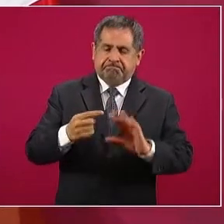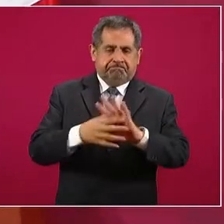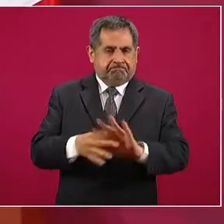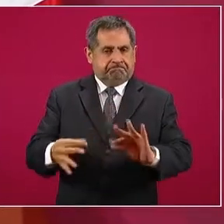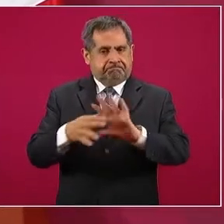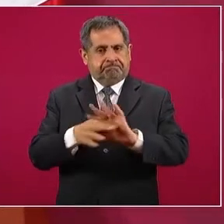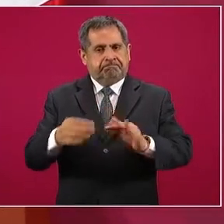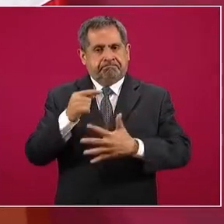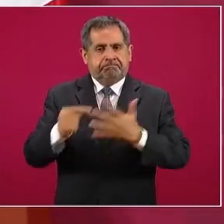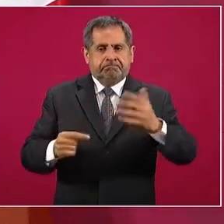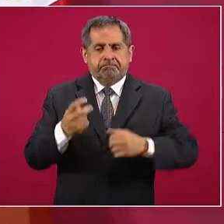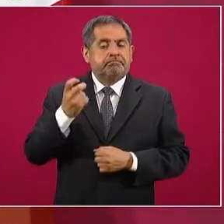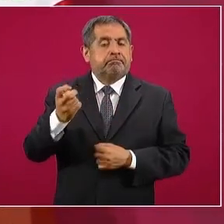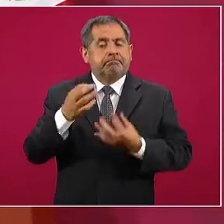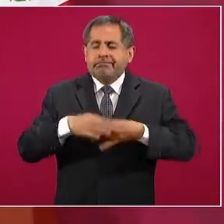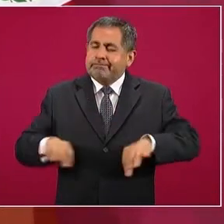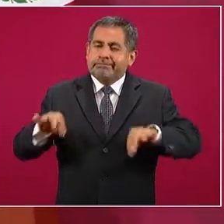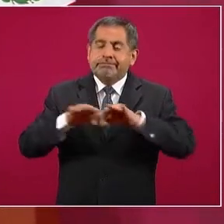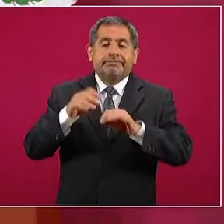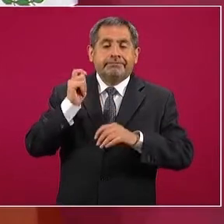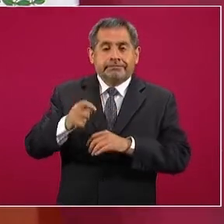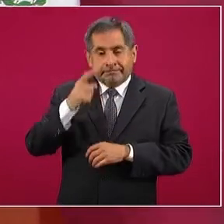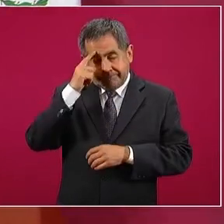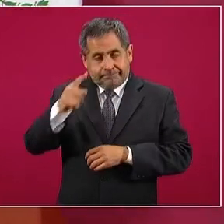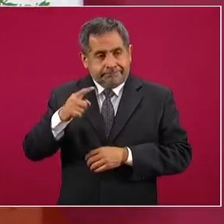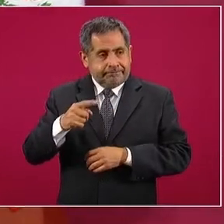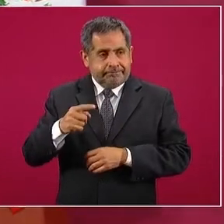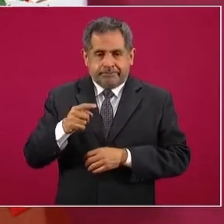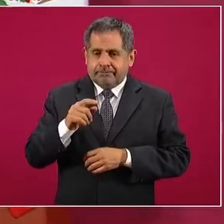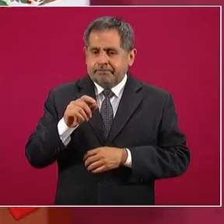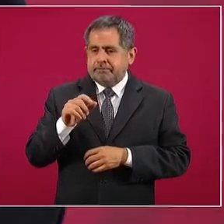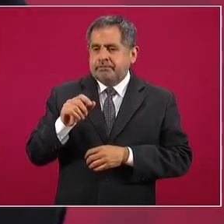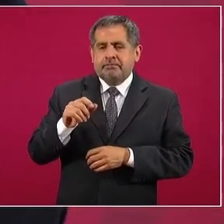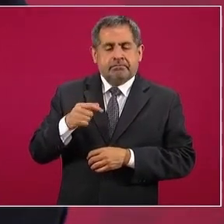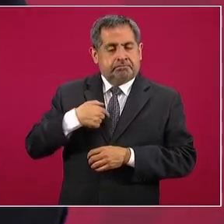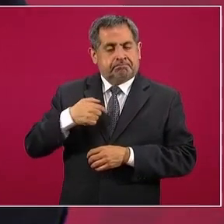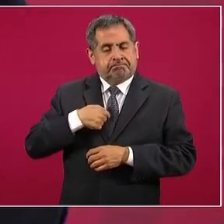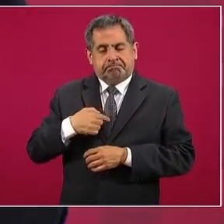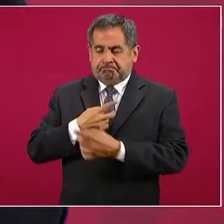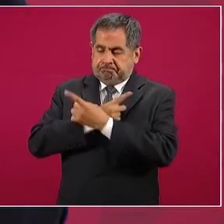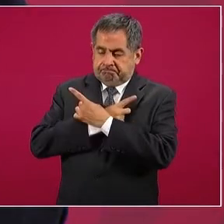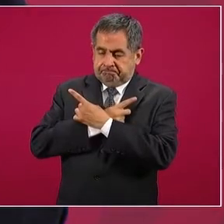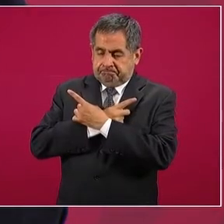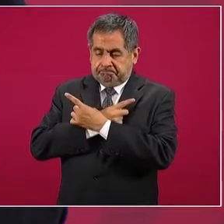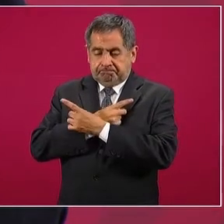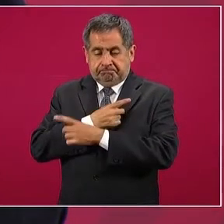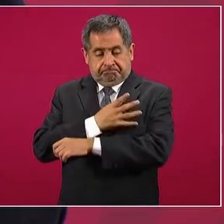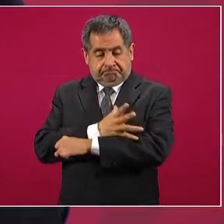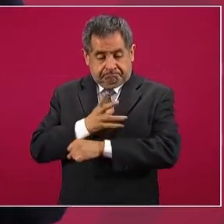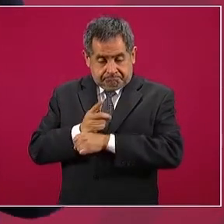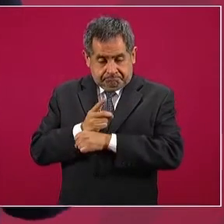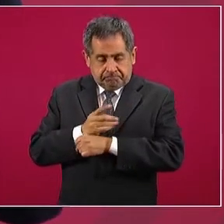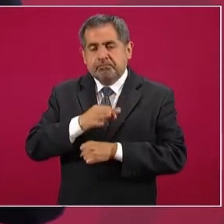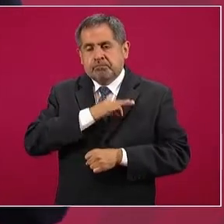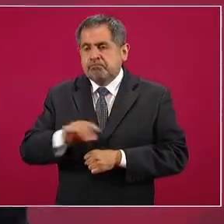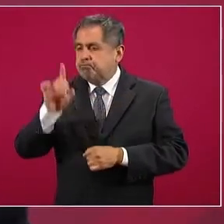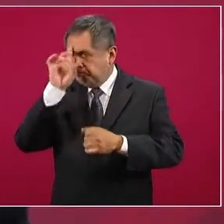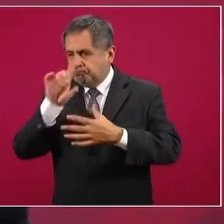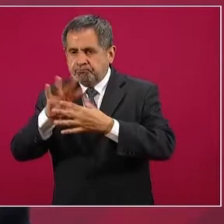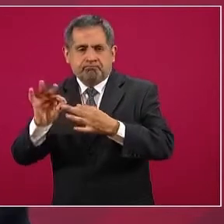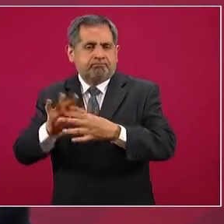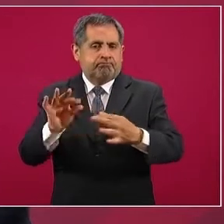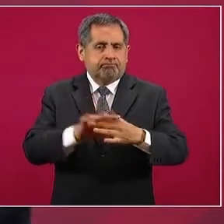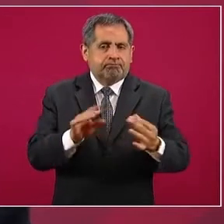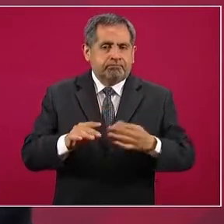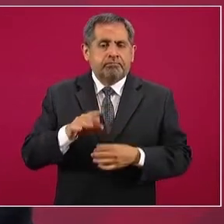Por eso es importante la autoridad moral, porque si hay autoridad moral